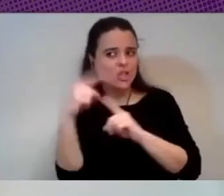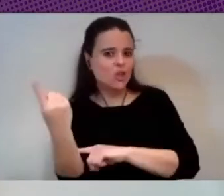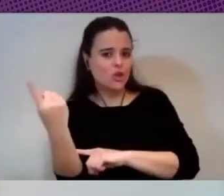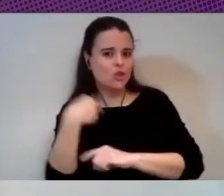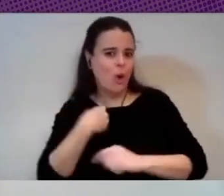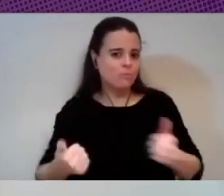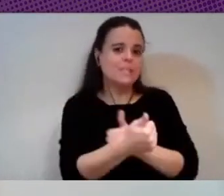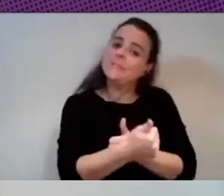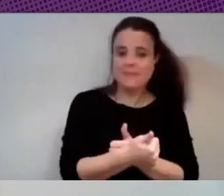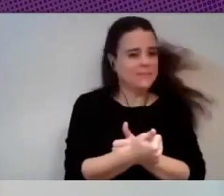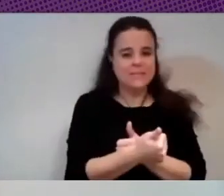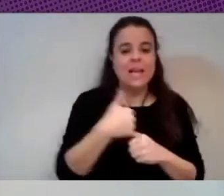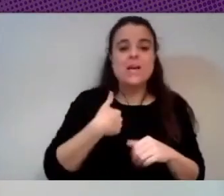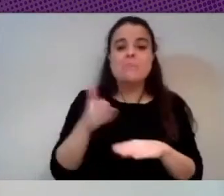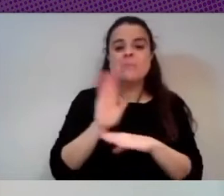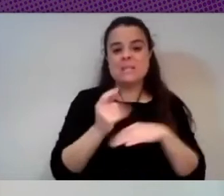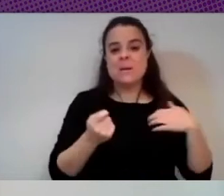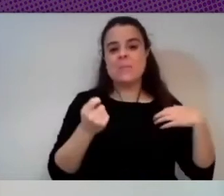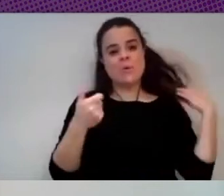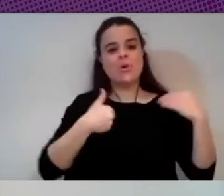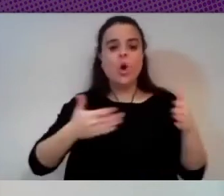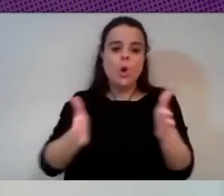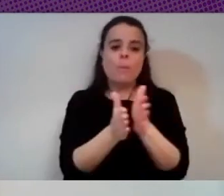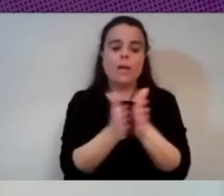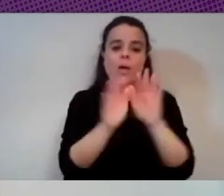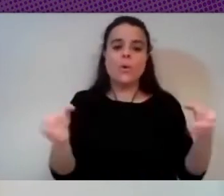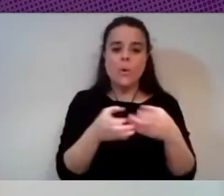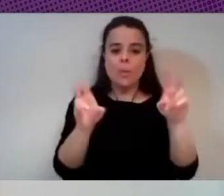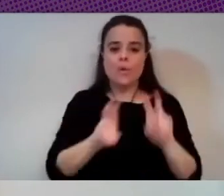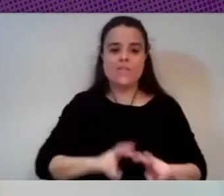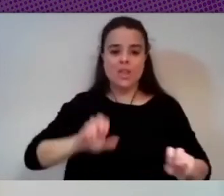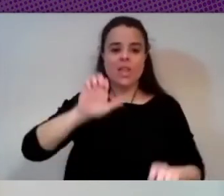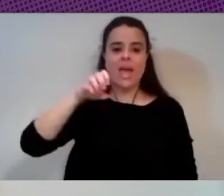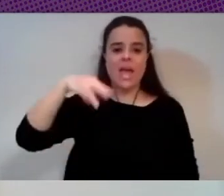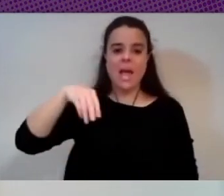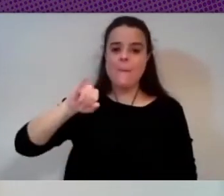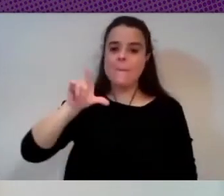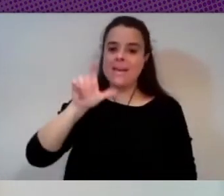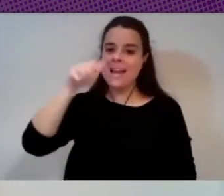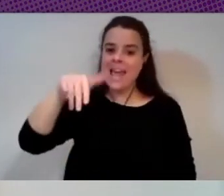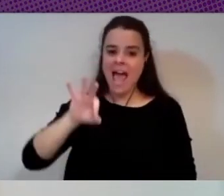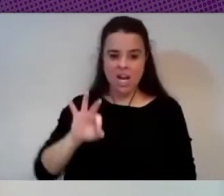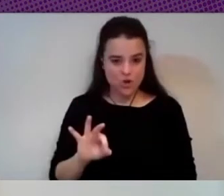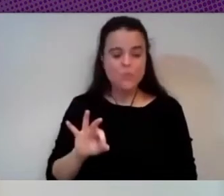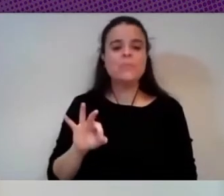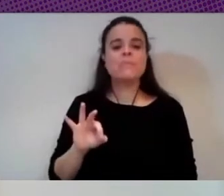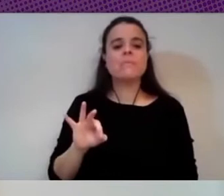presentado tampoco mucho yo estoy soy compañero del grupo de investigación de Emiliano en el Detail Justice Lab de Cardiff y